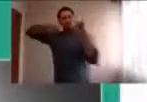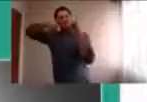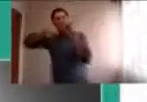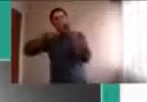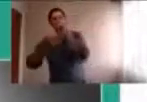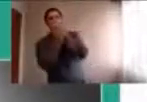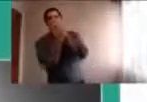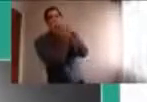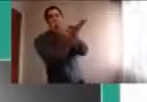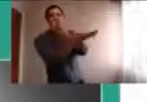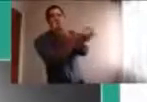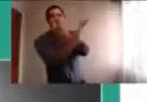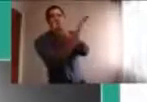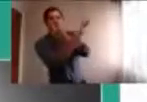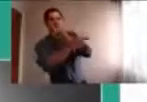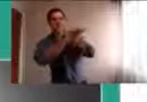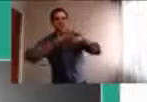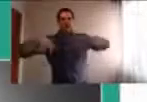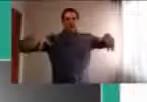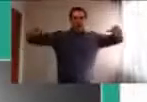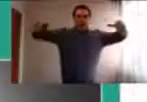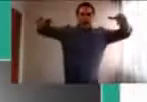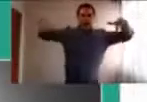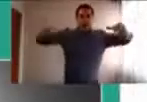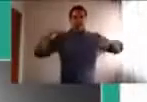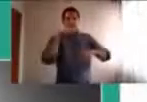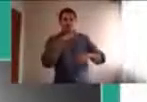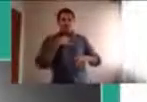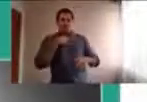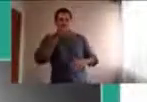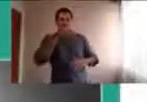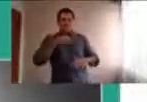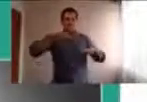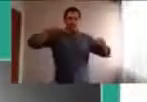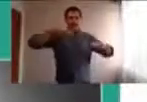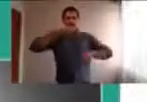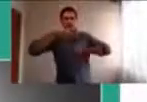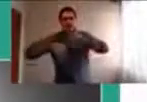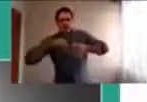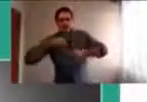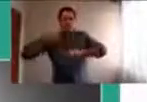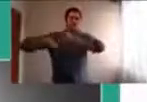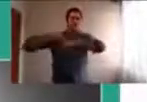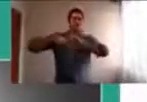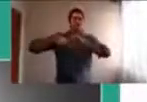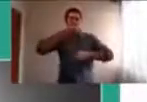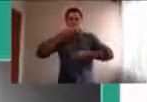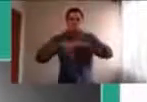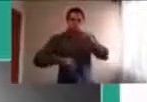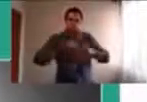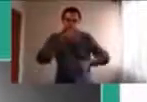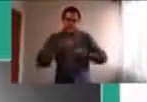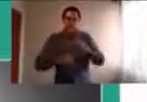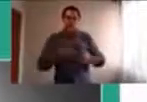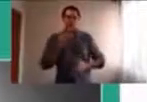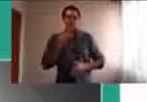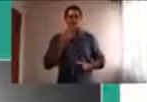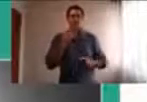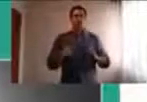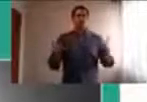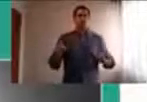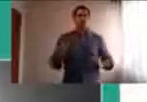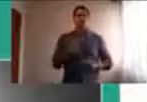esos monstruos que aparecen, y construir toda una historia, podemos usar los sprays, esos de olorcito,